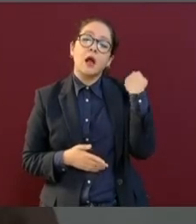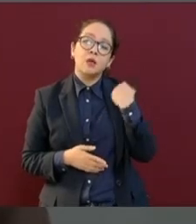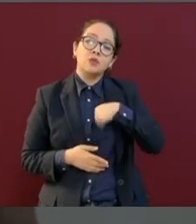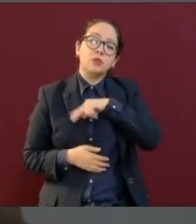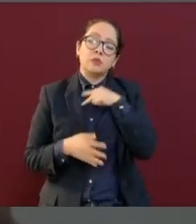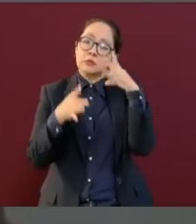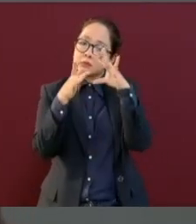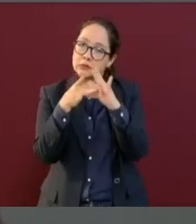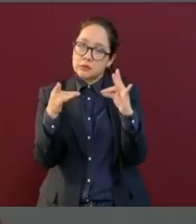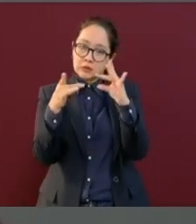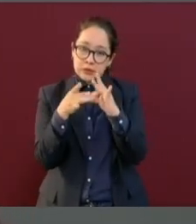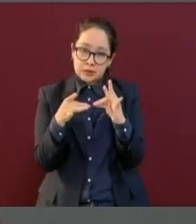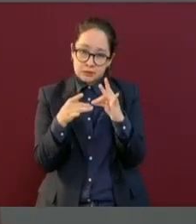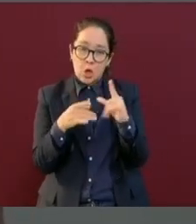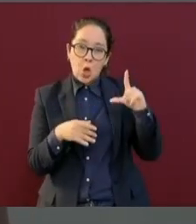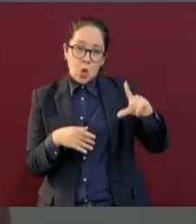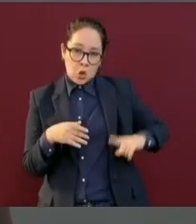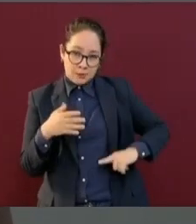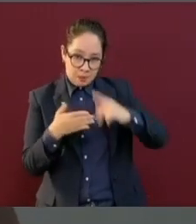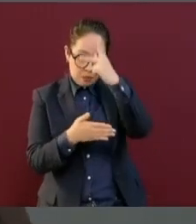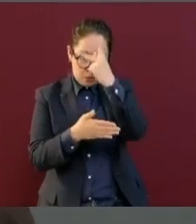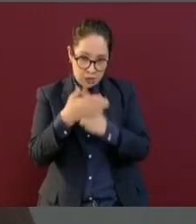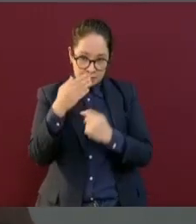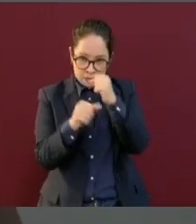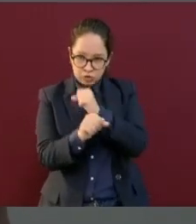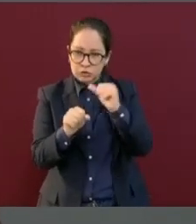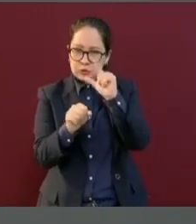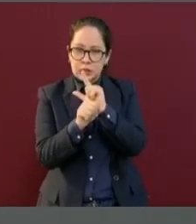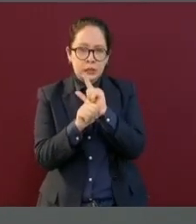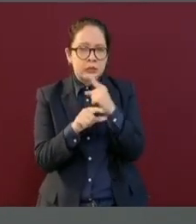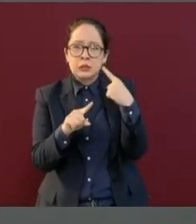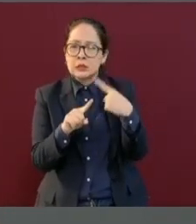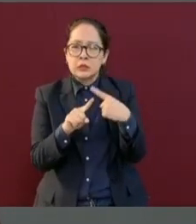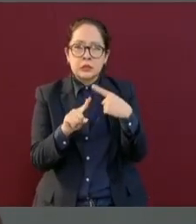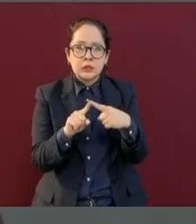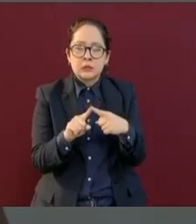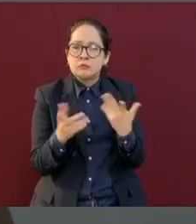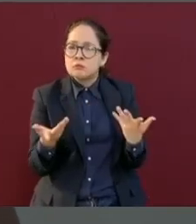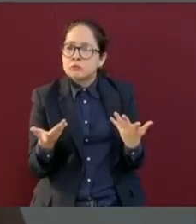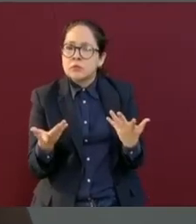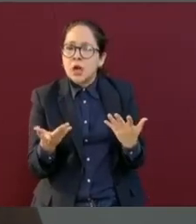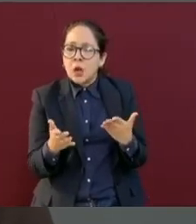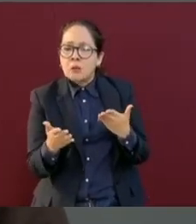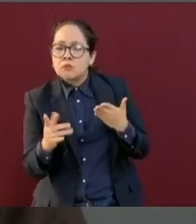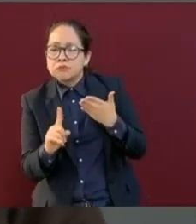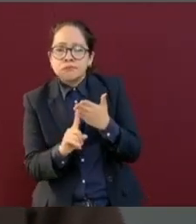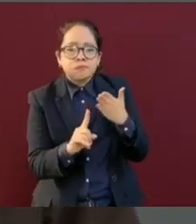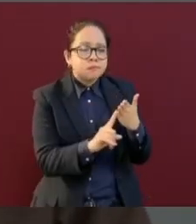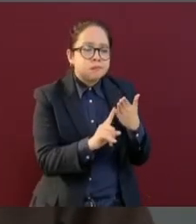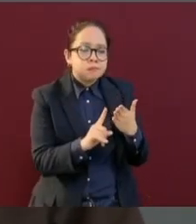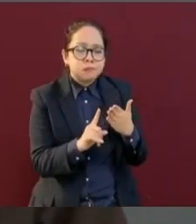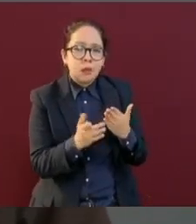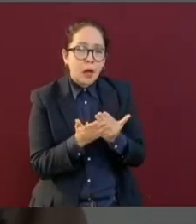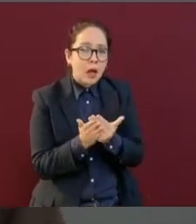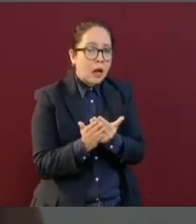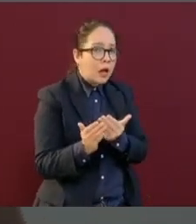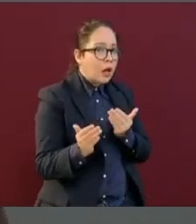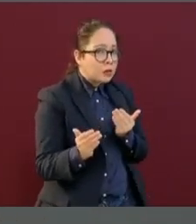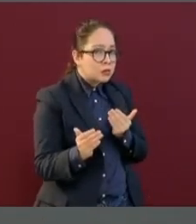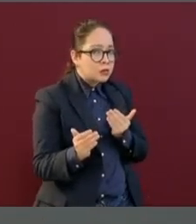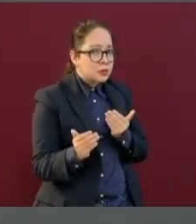se aplicaran, inclusive, por anticipado,